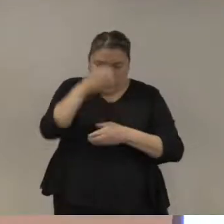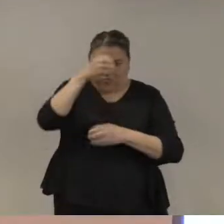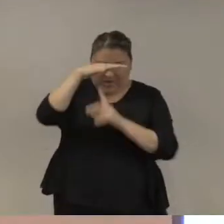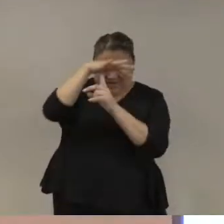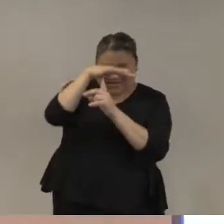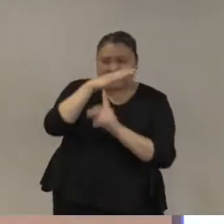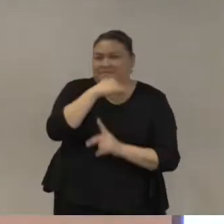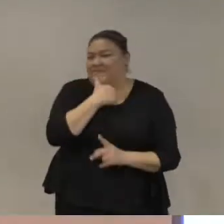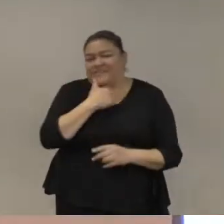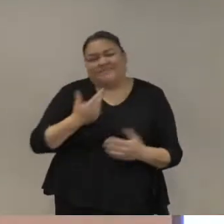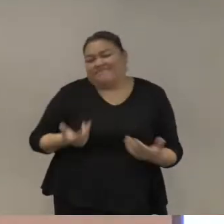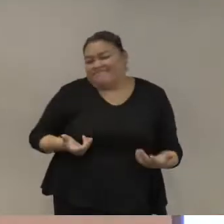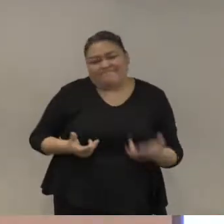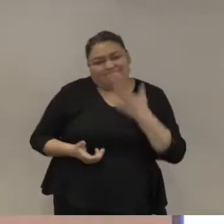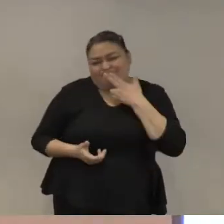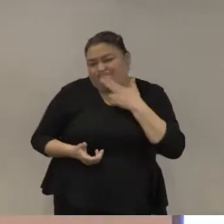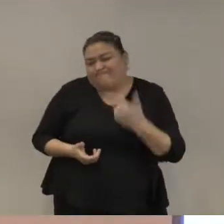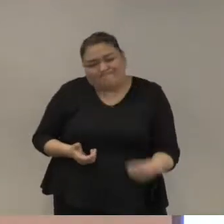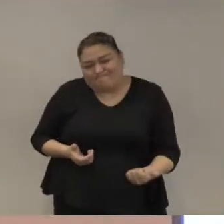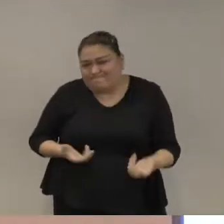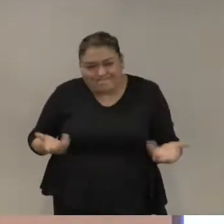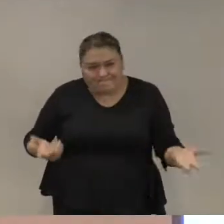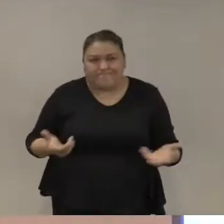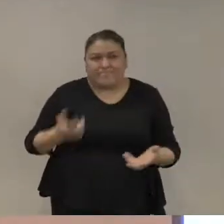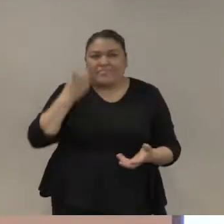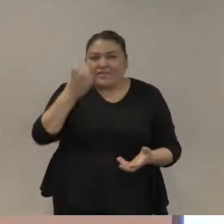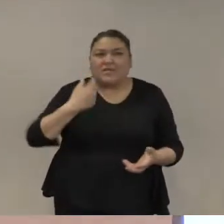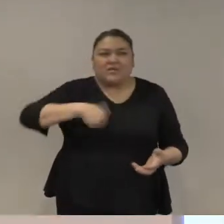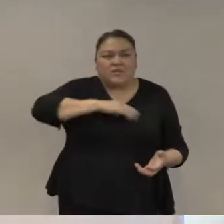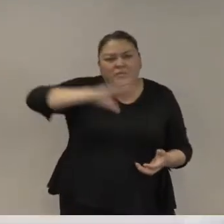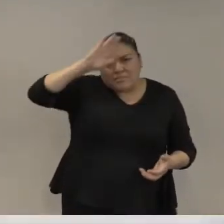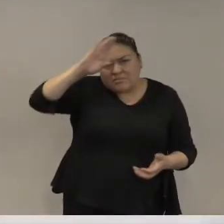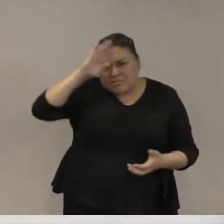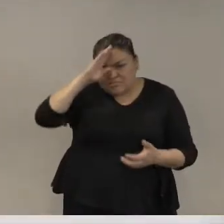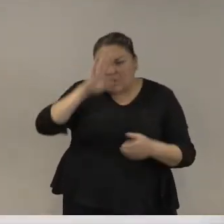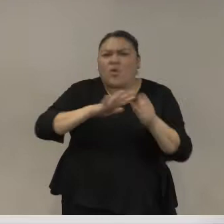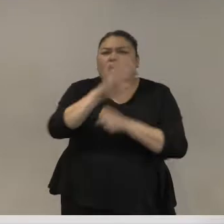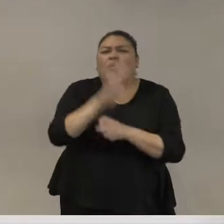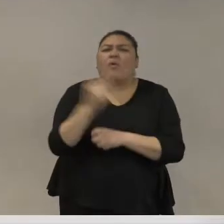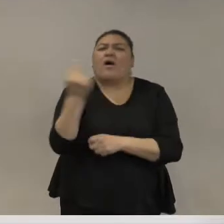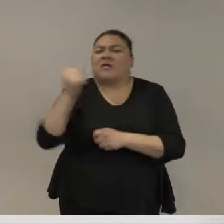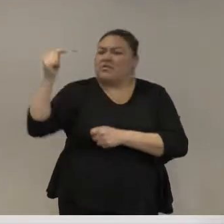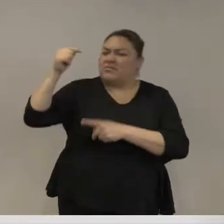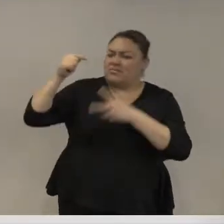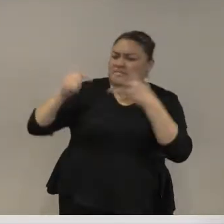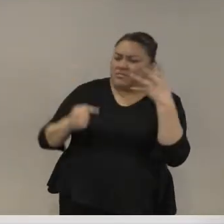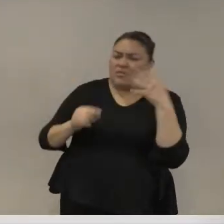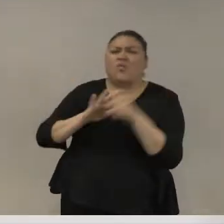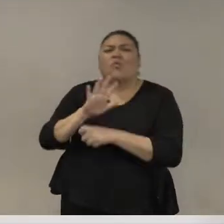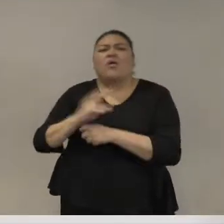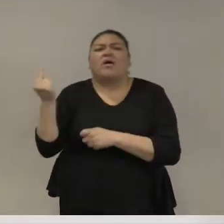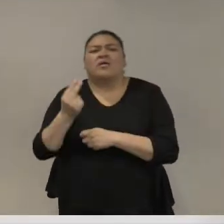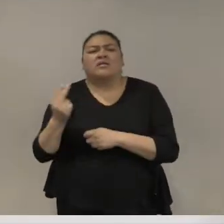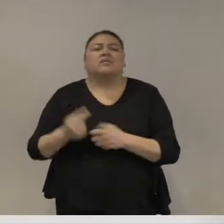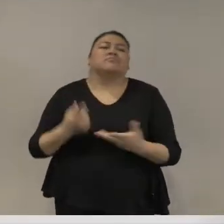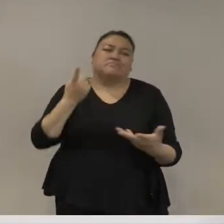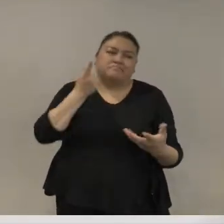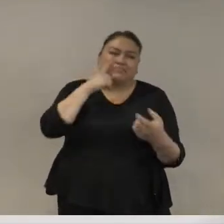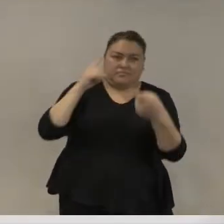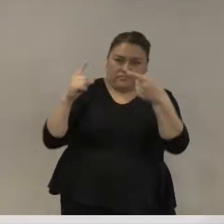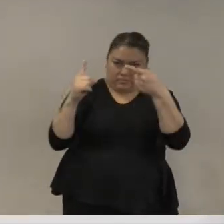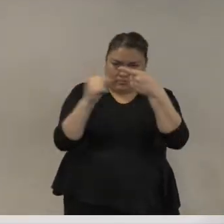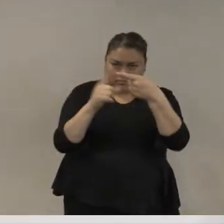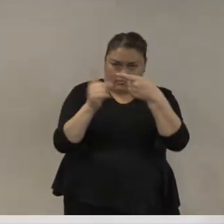mientras bueno miremos algunos de esos pilares y primero lo más básico es eso de hacer una